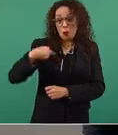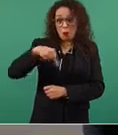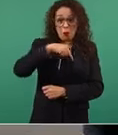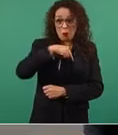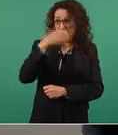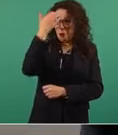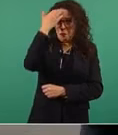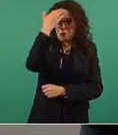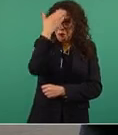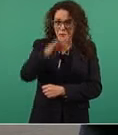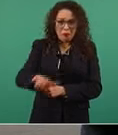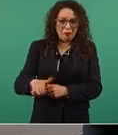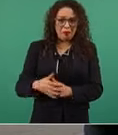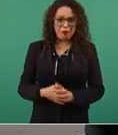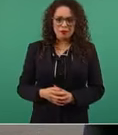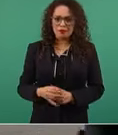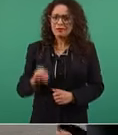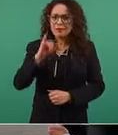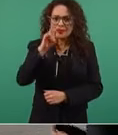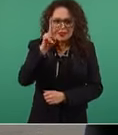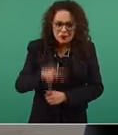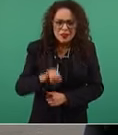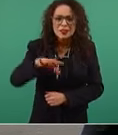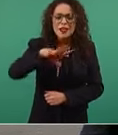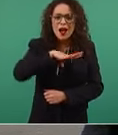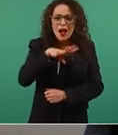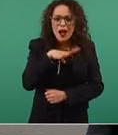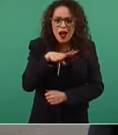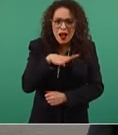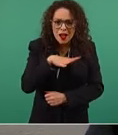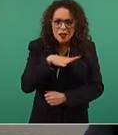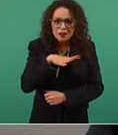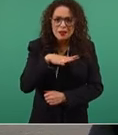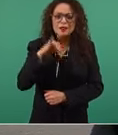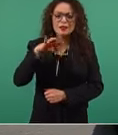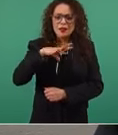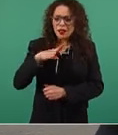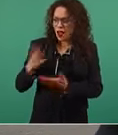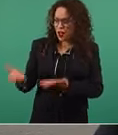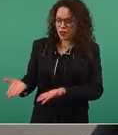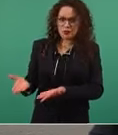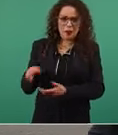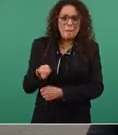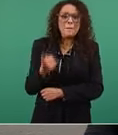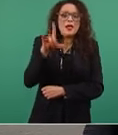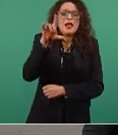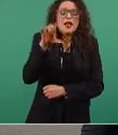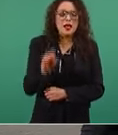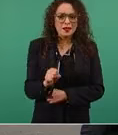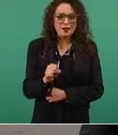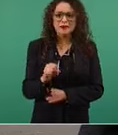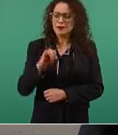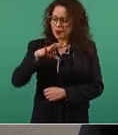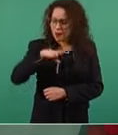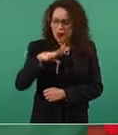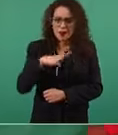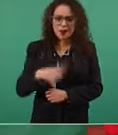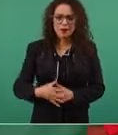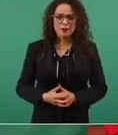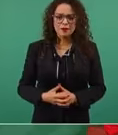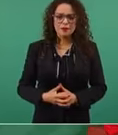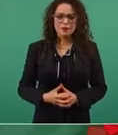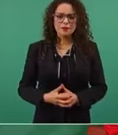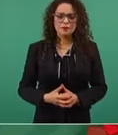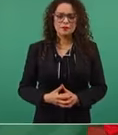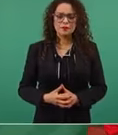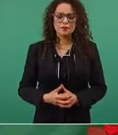pues sí existen, son cientos, son miles que por